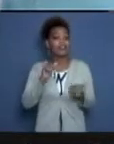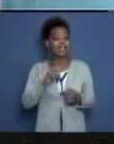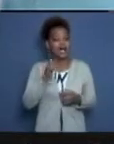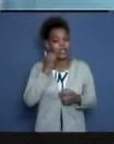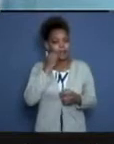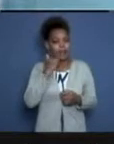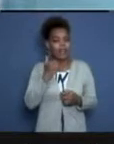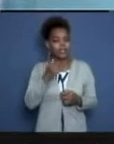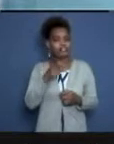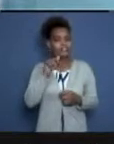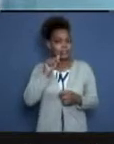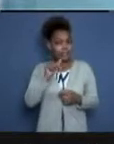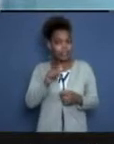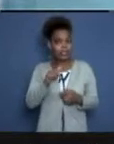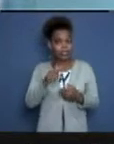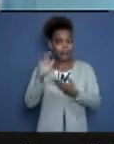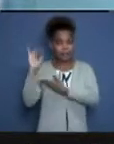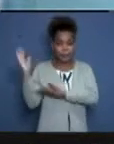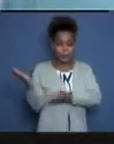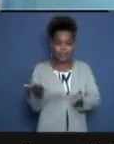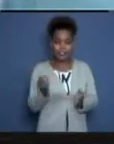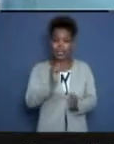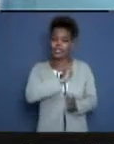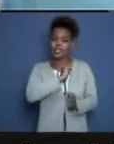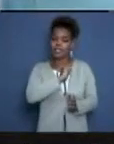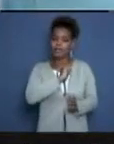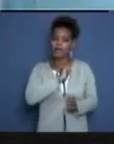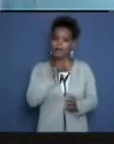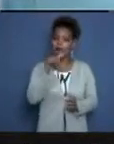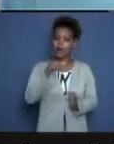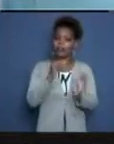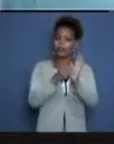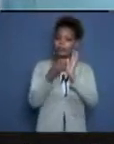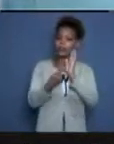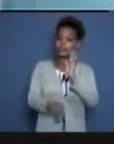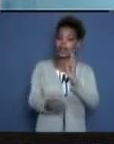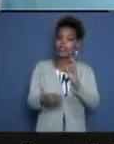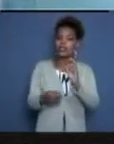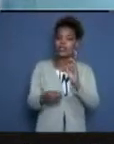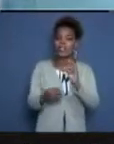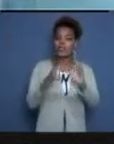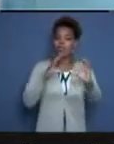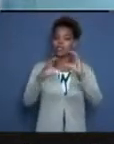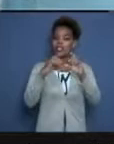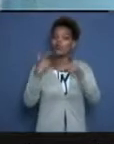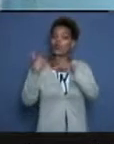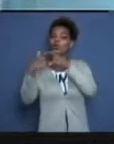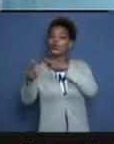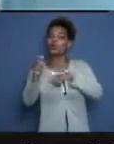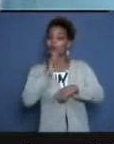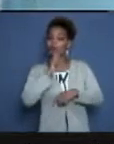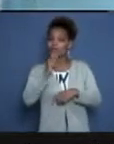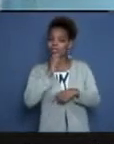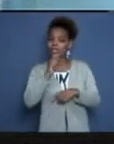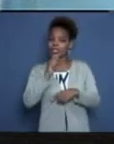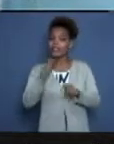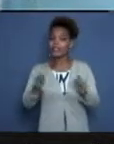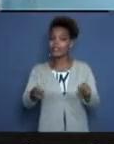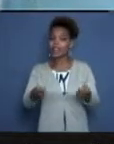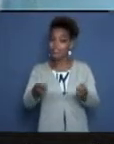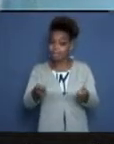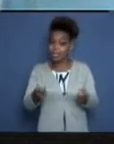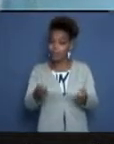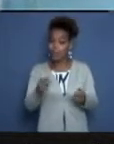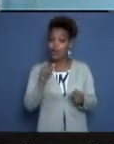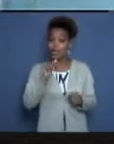hacer un contacto con nuestro colega Noire Aguilera Montaña que ha estado trabajando durante todos estos días en Radio Rebelde